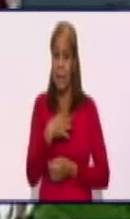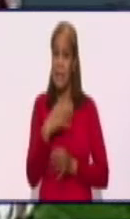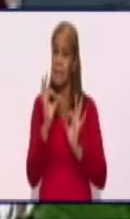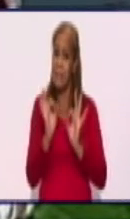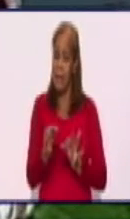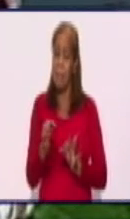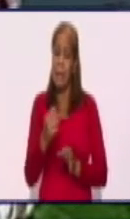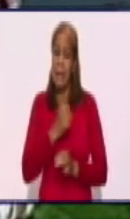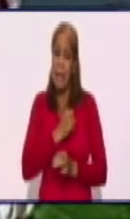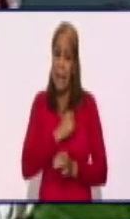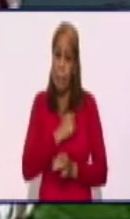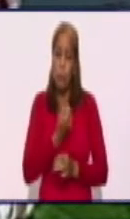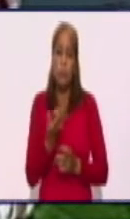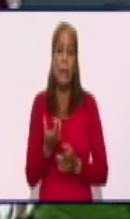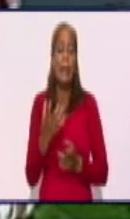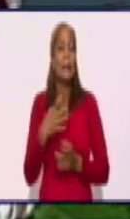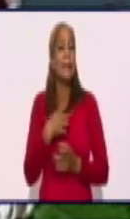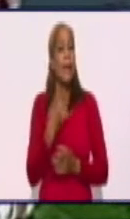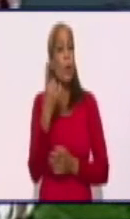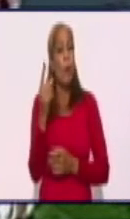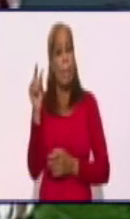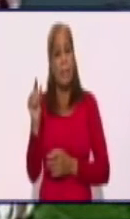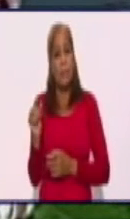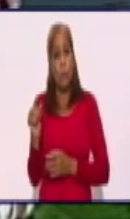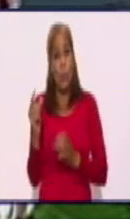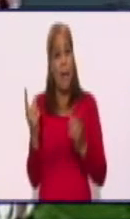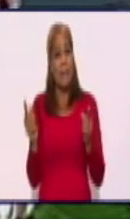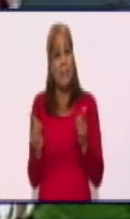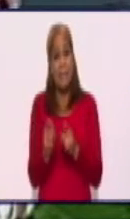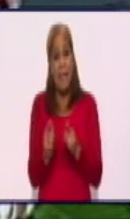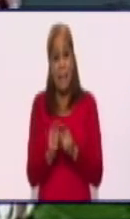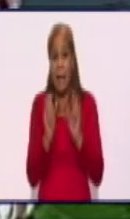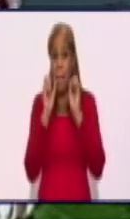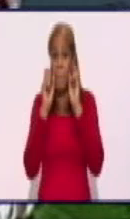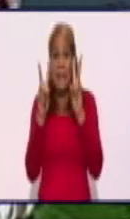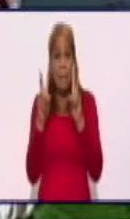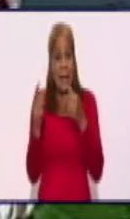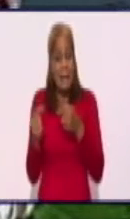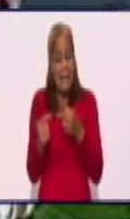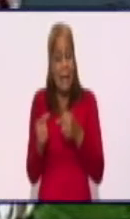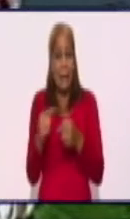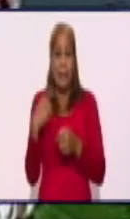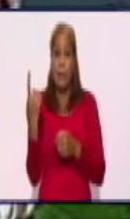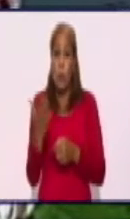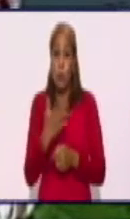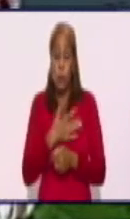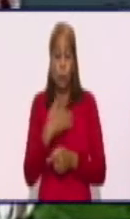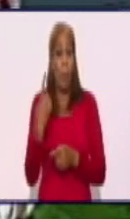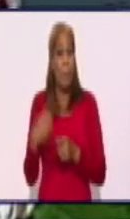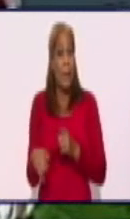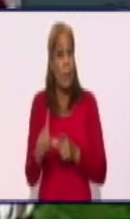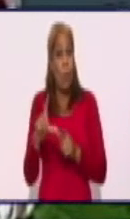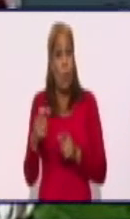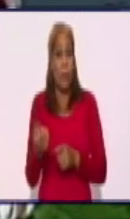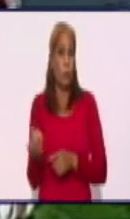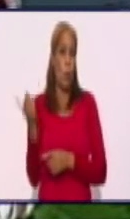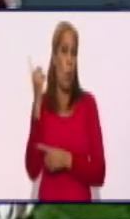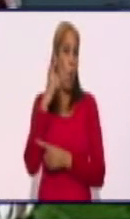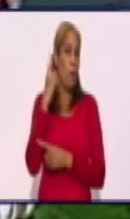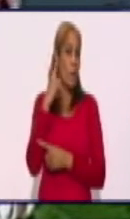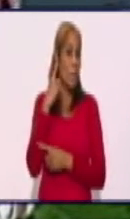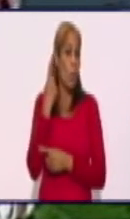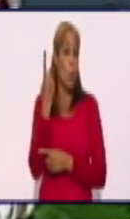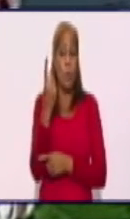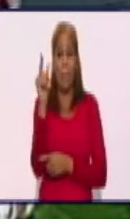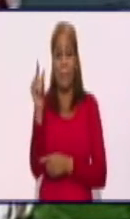tenerlo vivo. Pero cuando uno escucha una noticia del fallecimiento de una persona de 24 años, de 29 años,